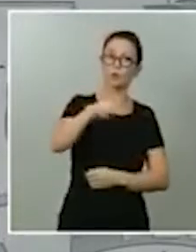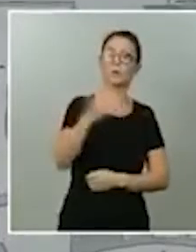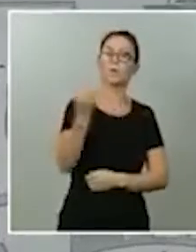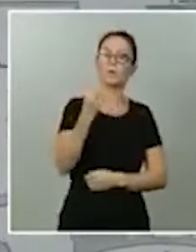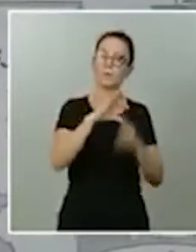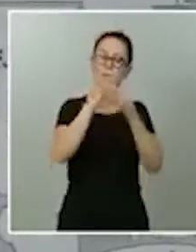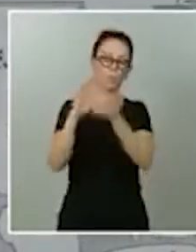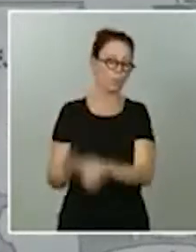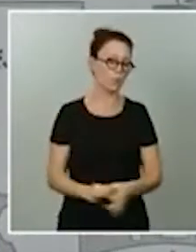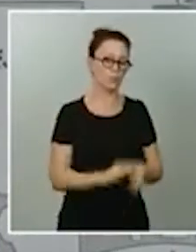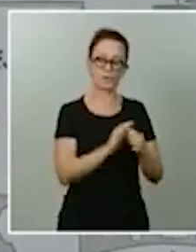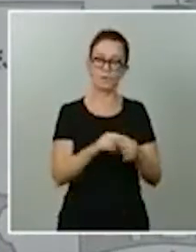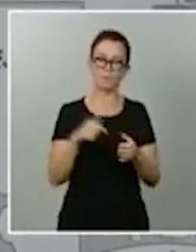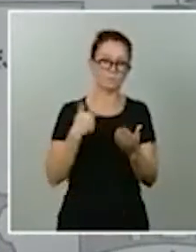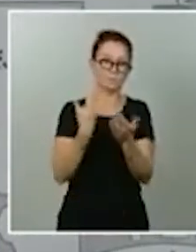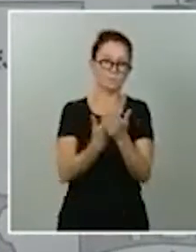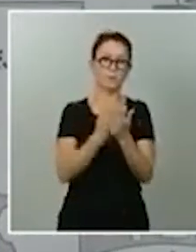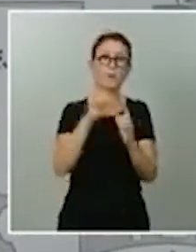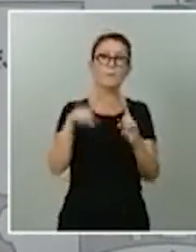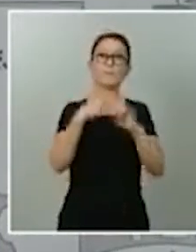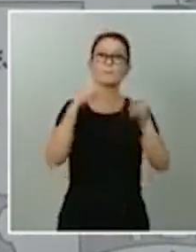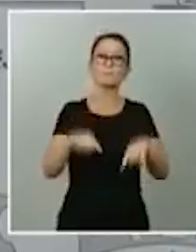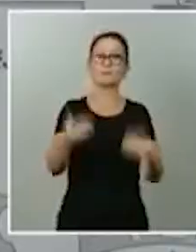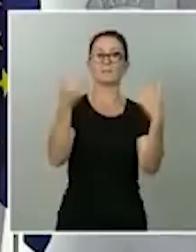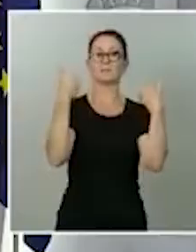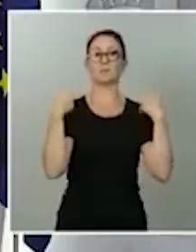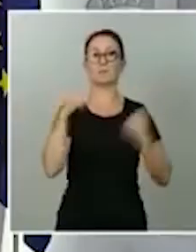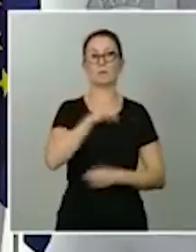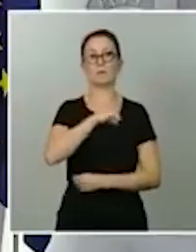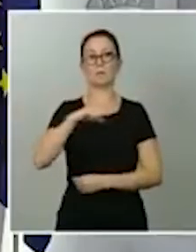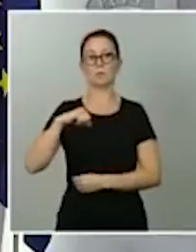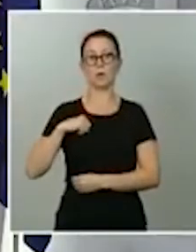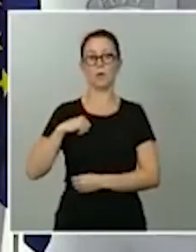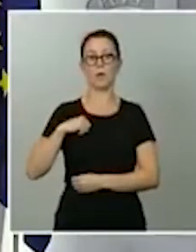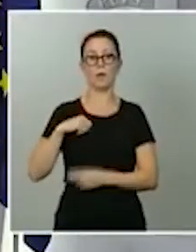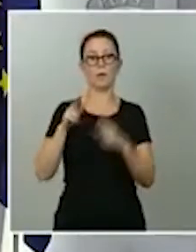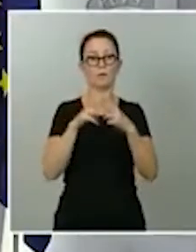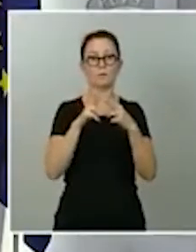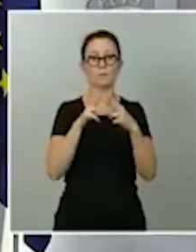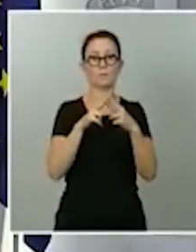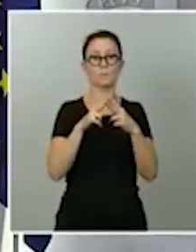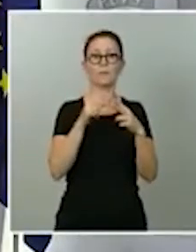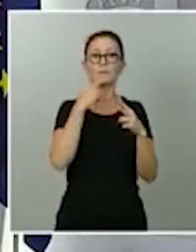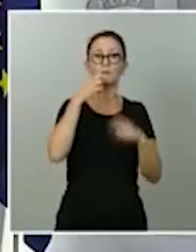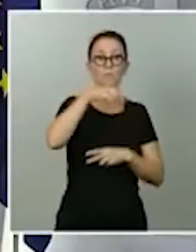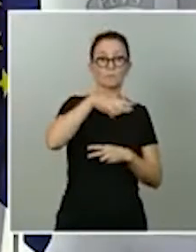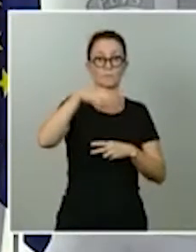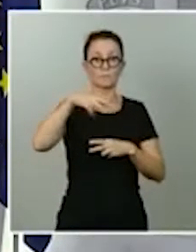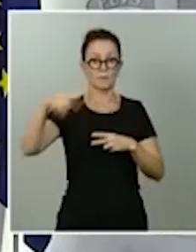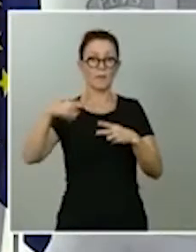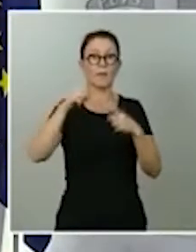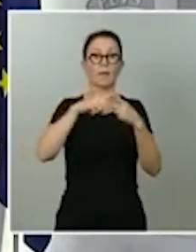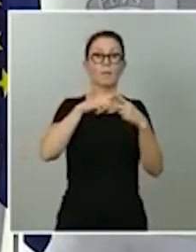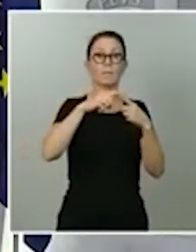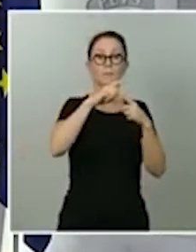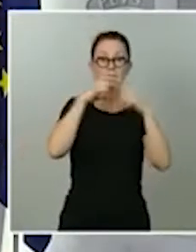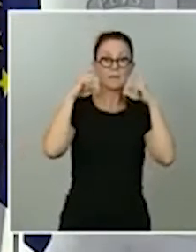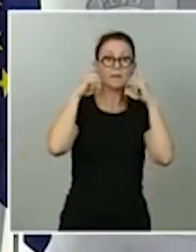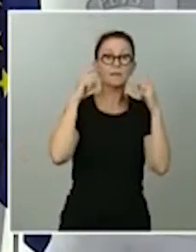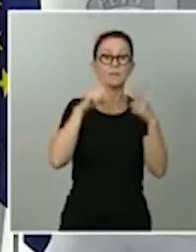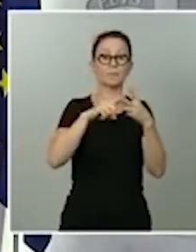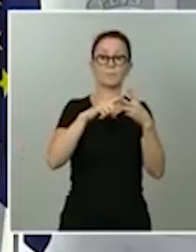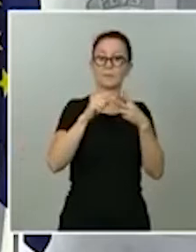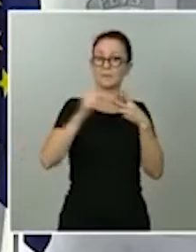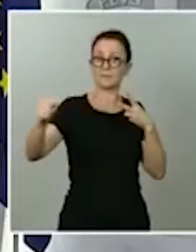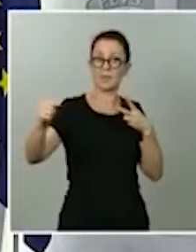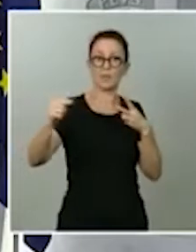responsabilidad individual. Lo que hemos dicho en muchas ocasiones, las tres M's, la mascarilla, la distancia, el metro y medio de